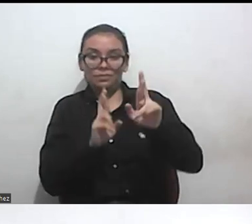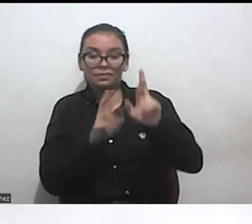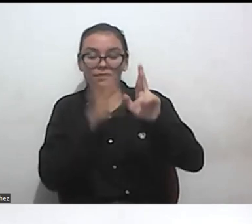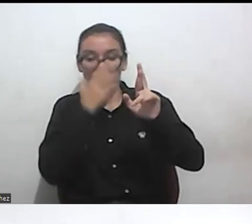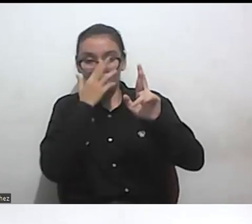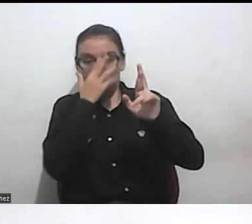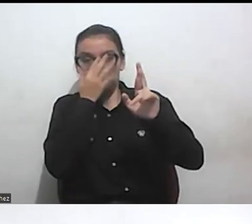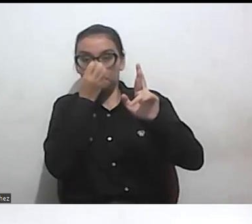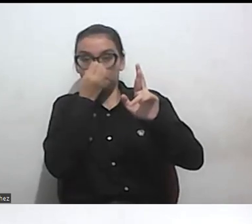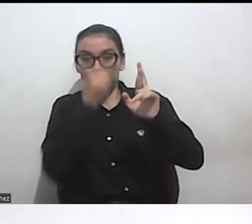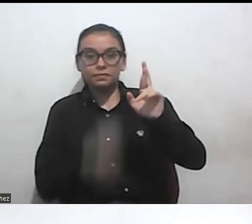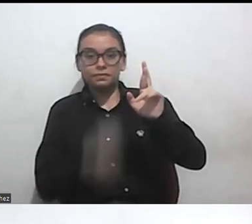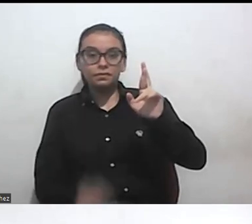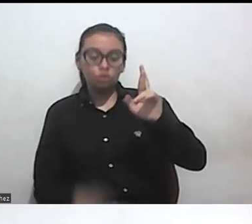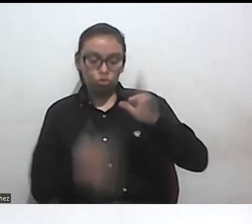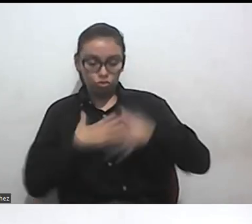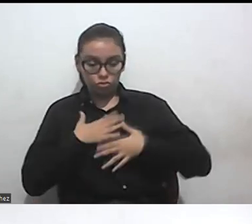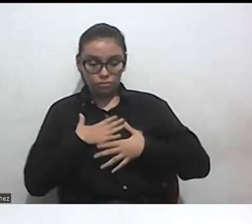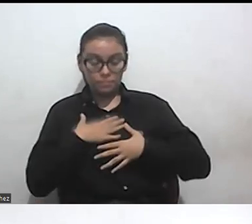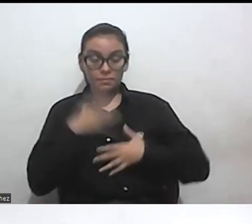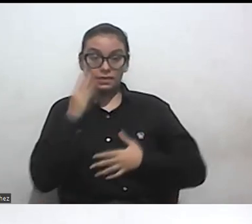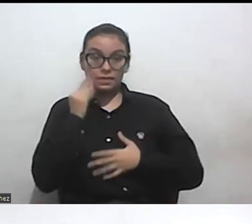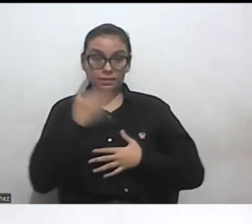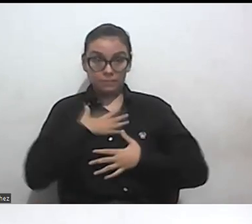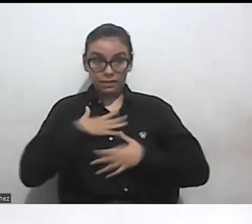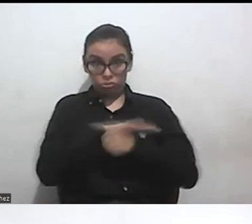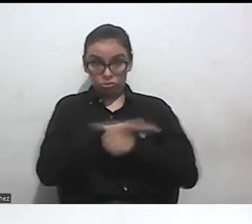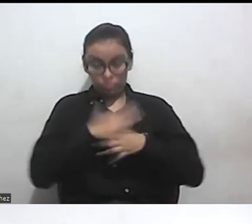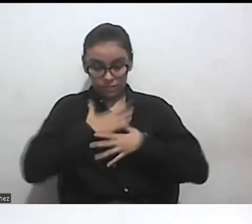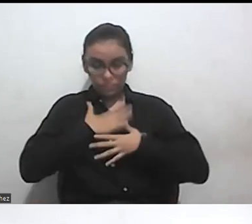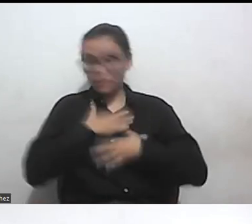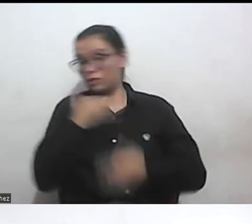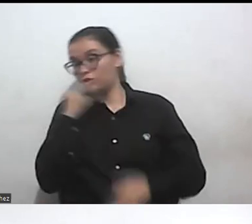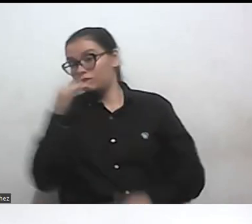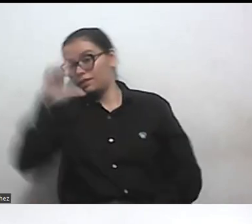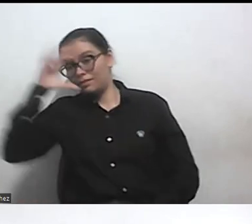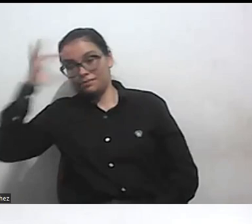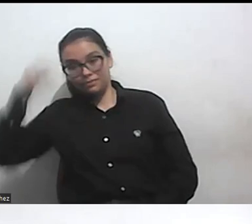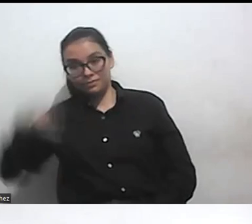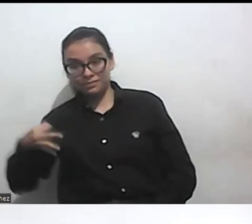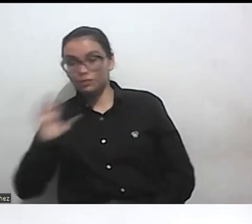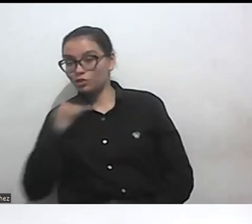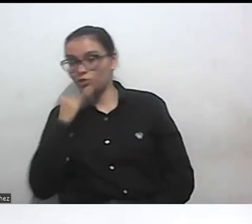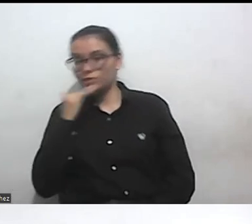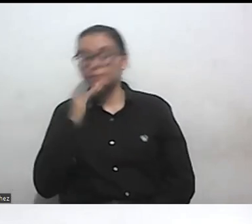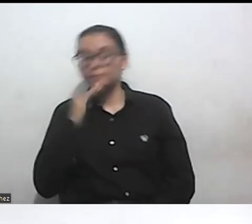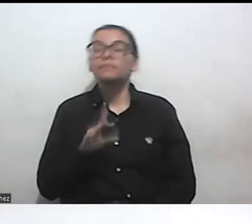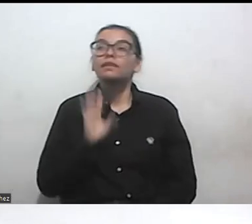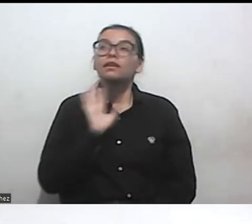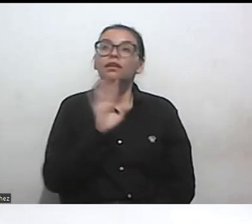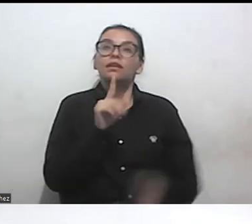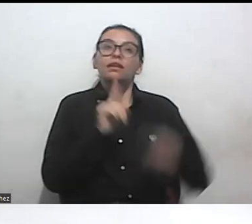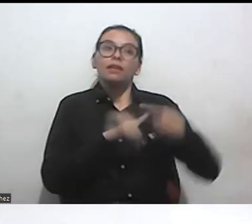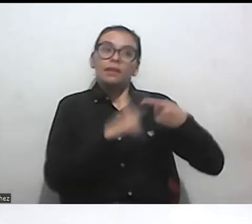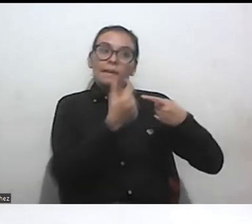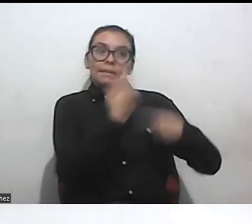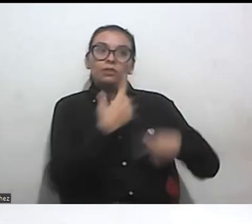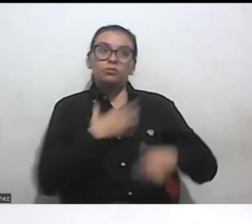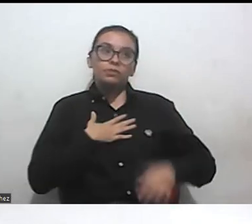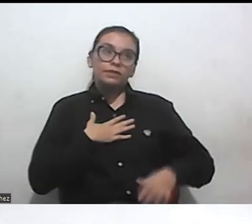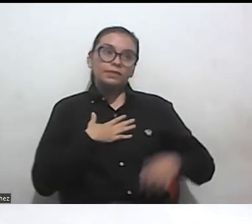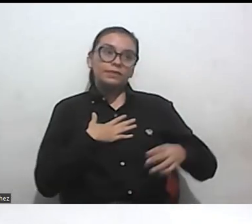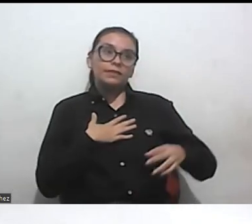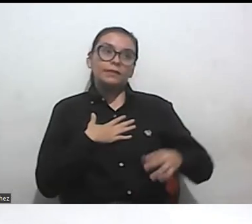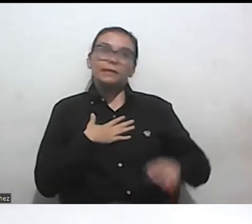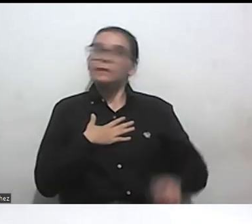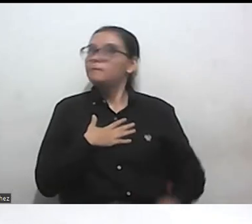al menos en mi caso no sé cómo sea con mi colega pero son preguntas que no me corresponden y